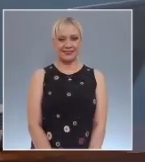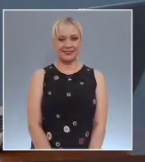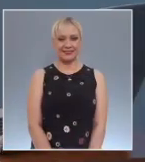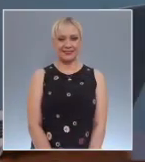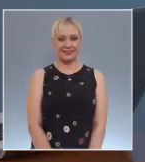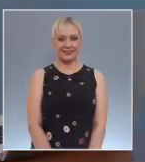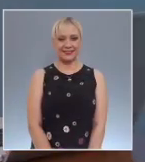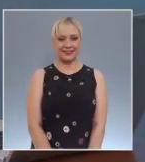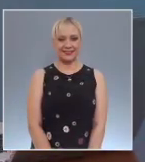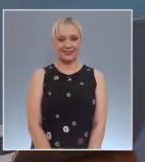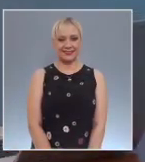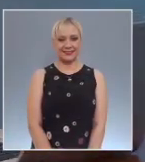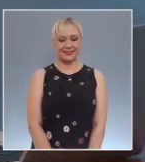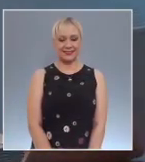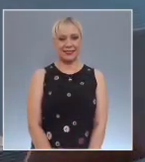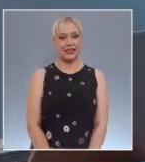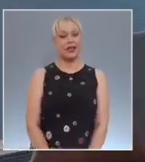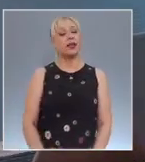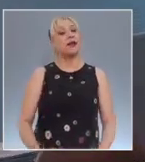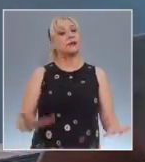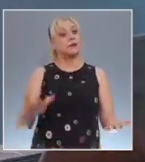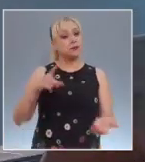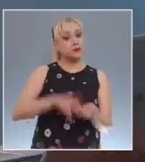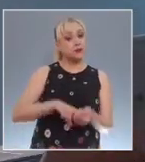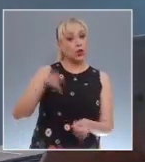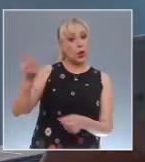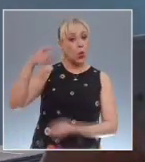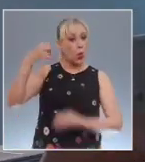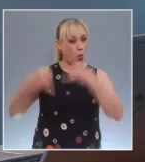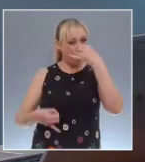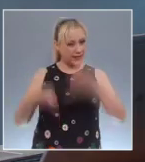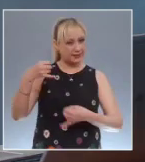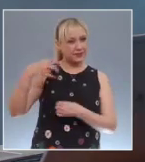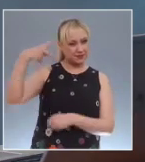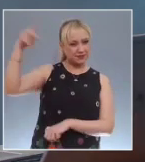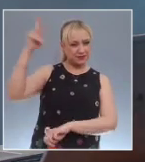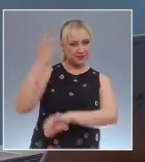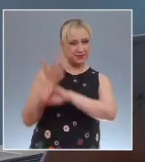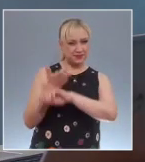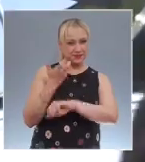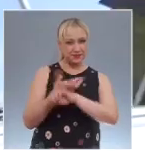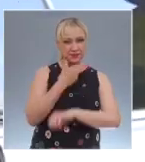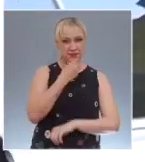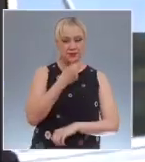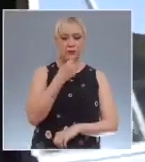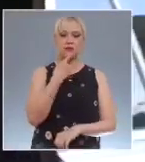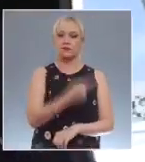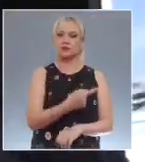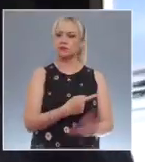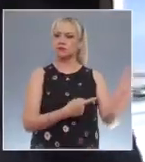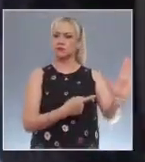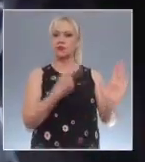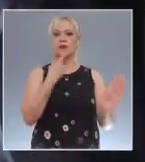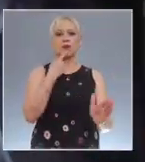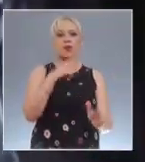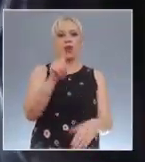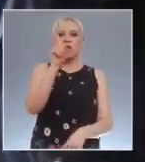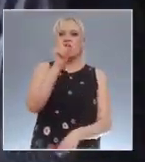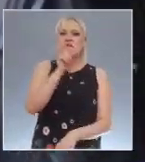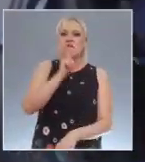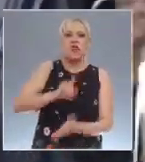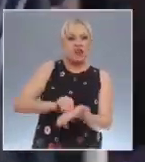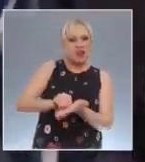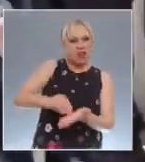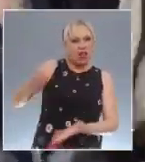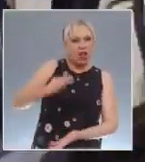Un juez federal de Estados Unidos desestimó la demanda por difamación presentada por el expresidente Donald Trump. Esto